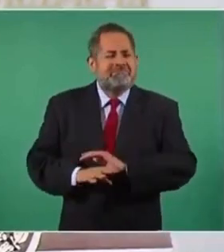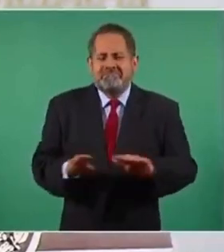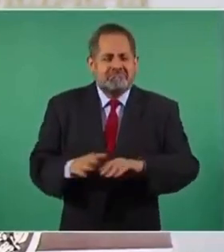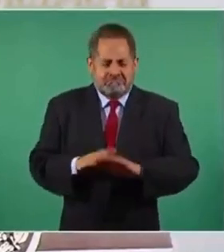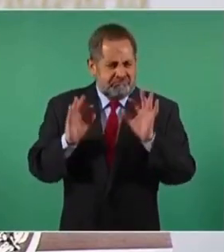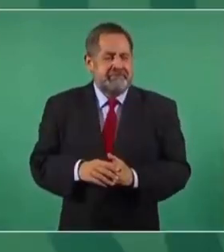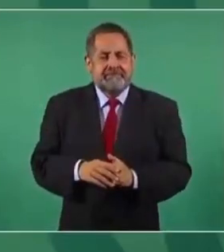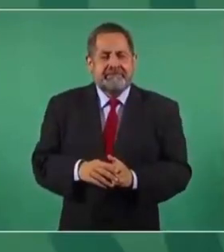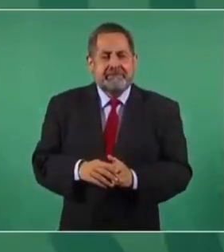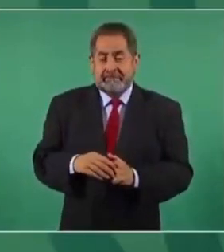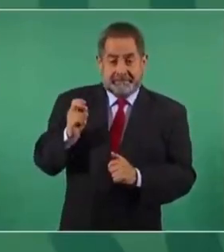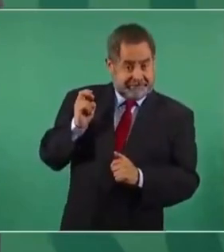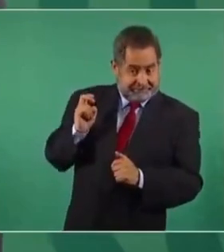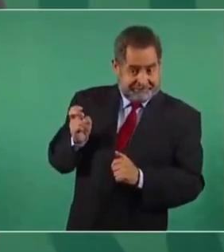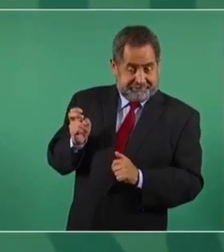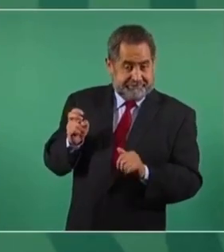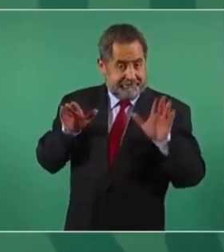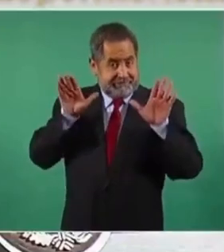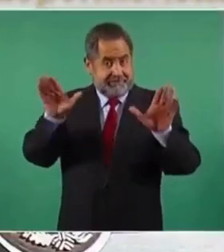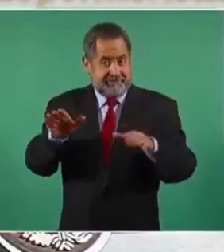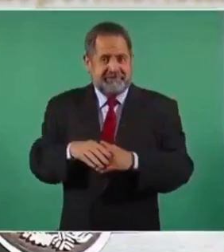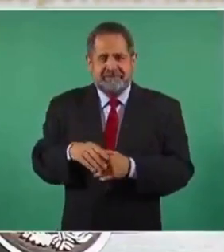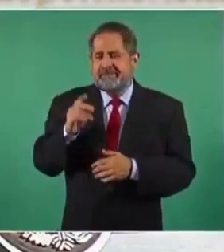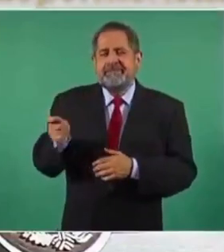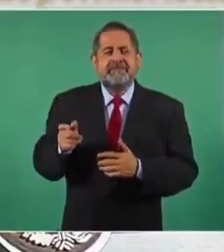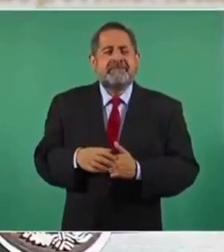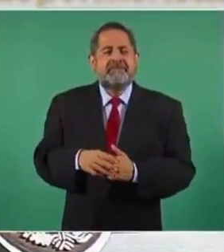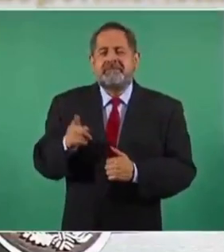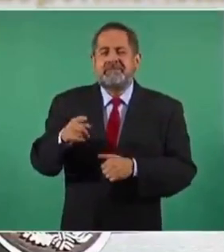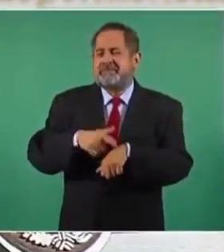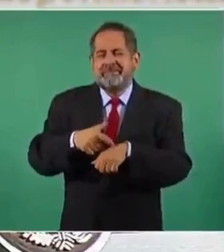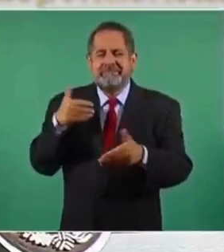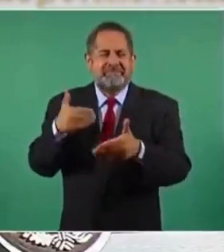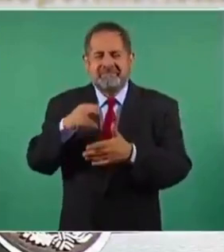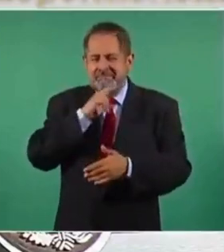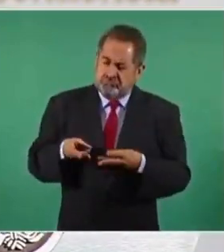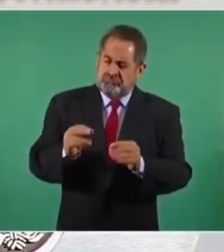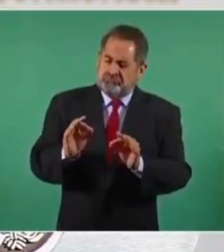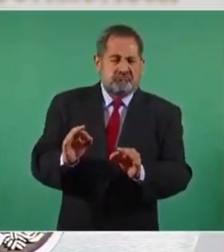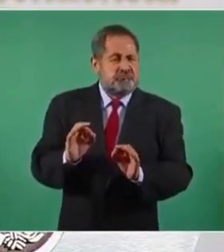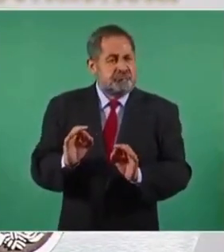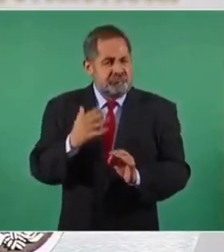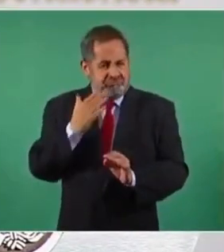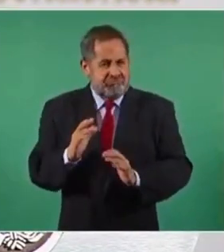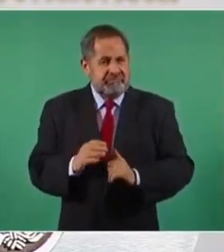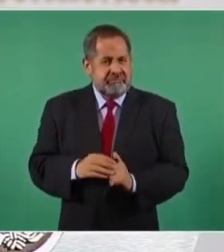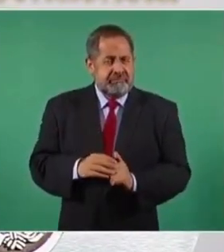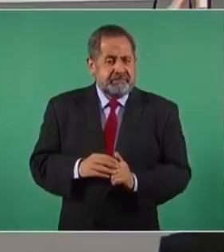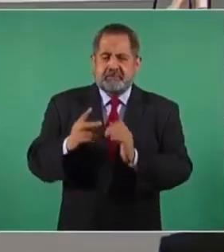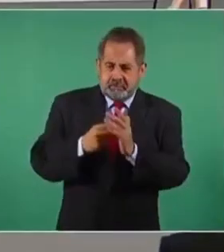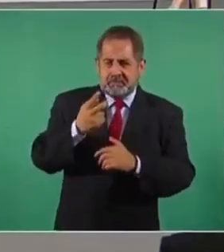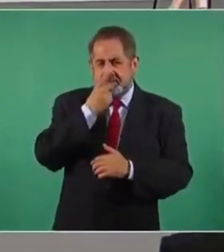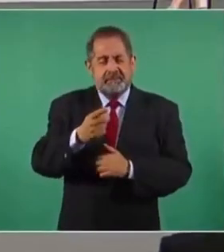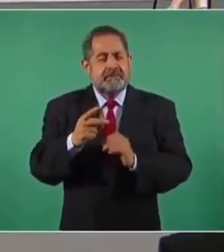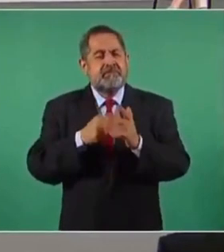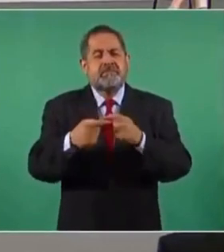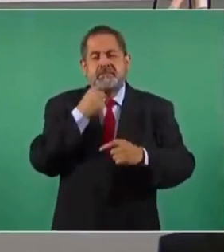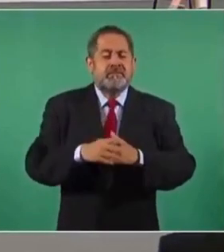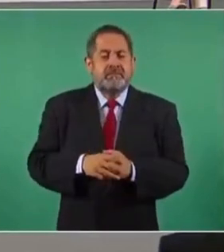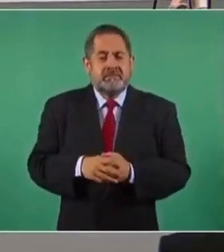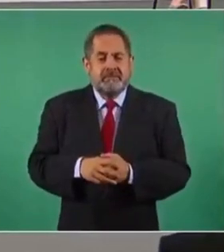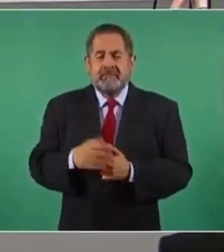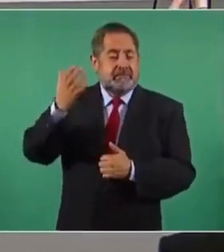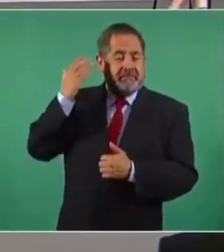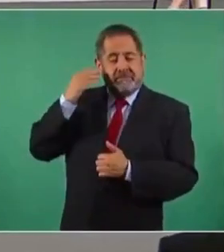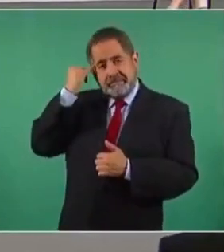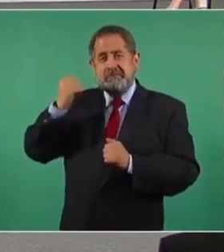Es una gran obra. Este aeropuerto se va a hacer en un tiempo récord. Nada más, repito, se